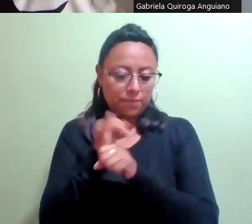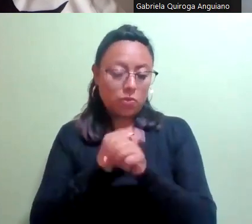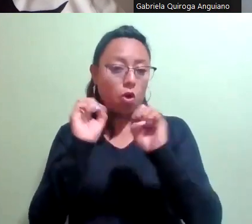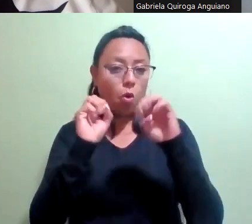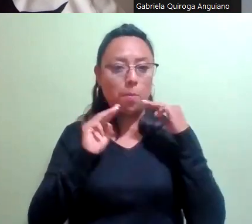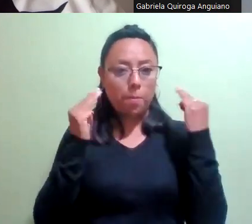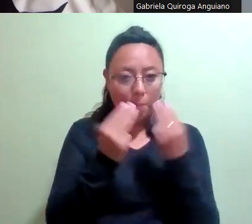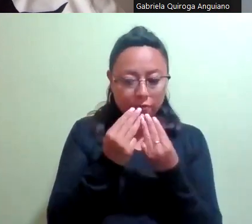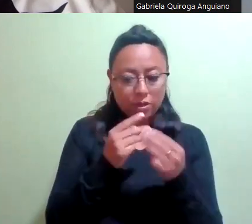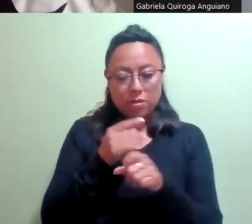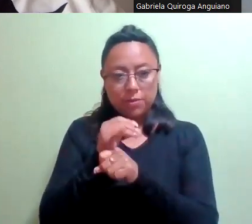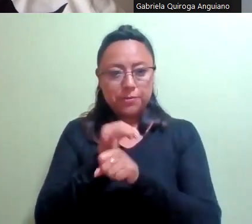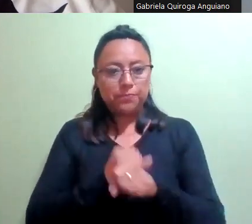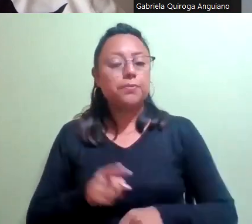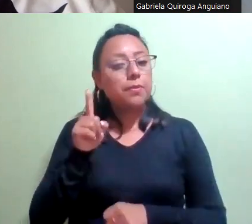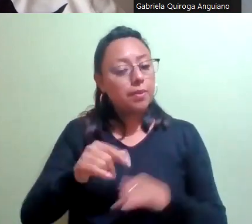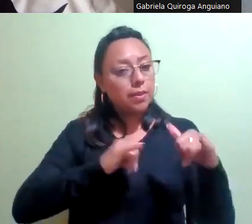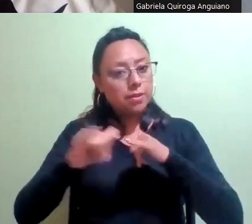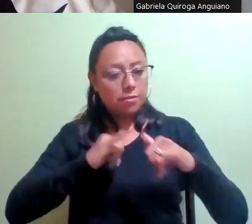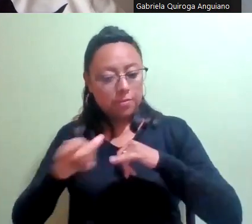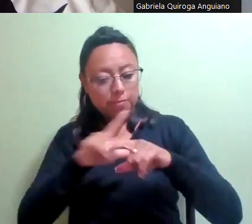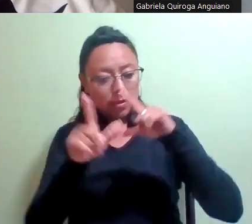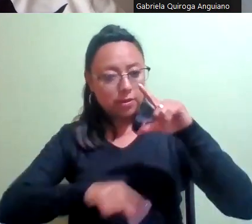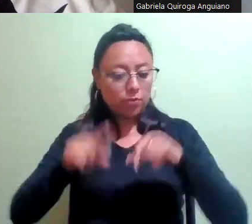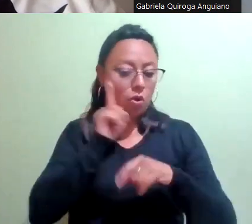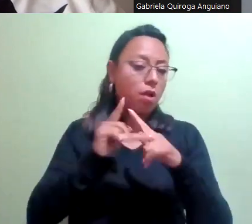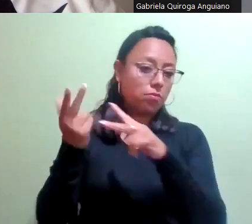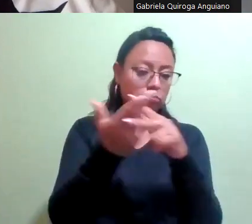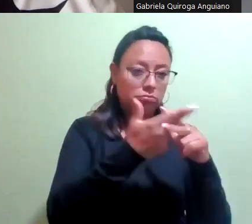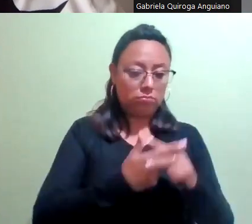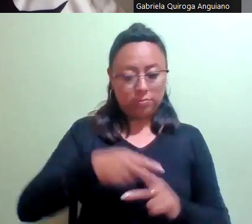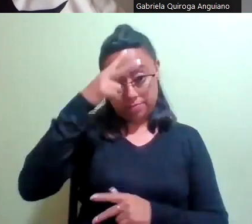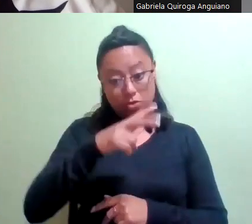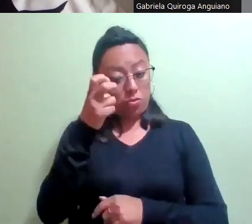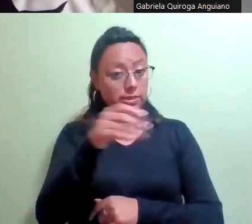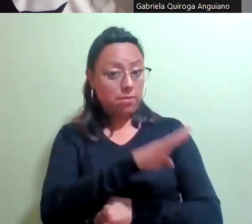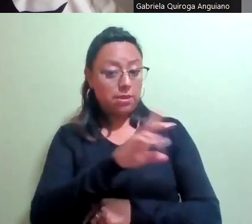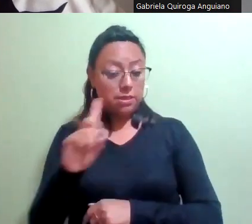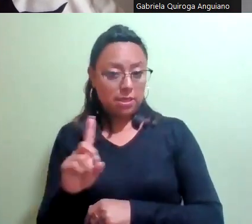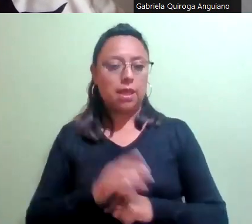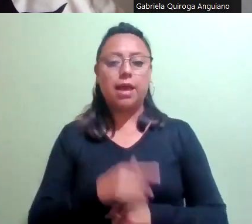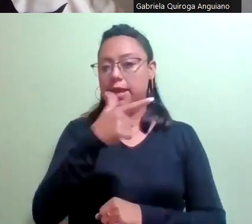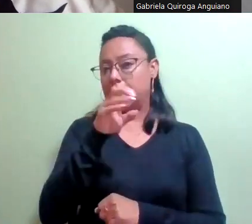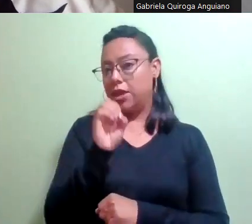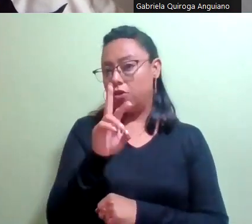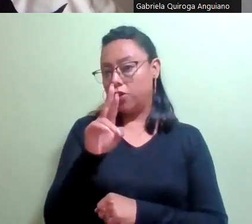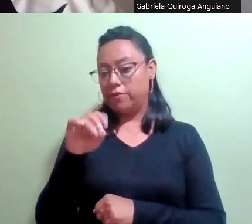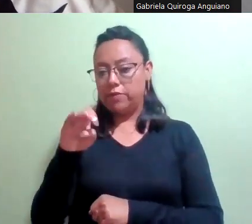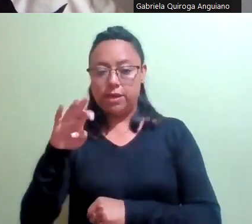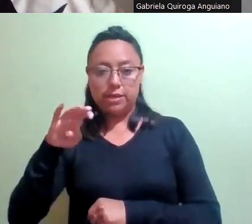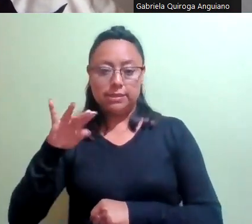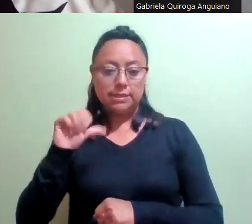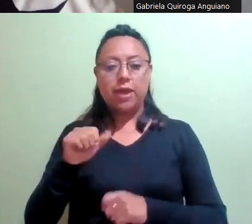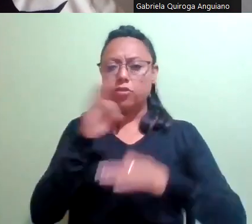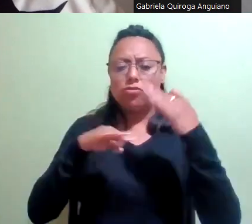Creó el proyecto Mapa Nacional de Feminicidios en México, el cual es una base de datos georreferenciada sobre las mujeres asesinadas en